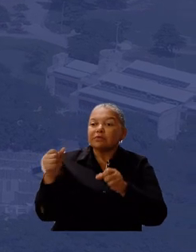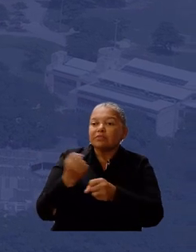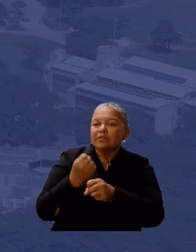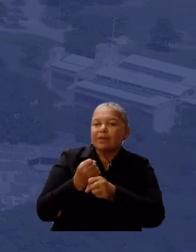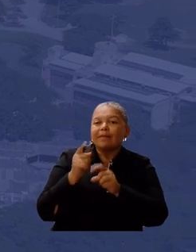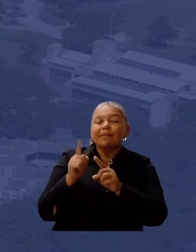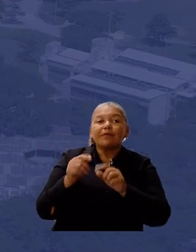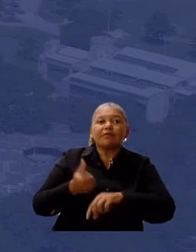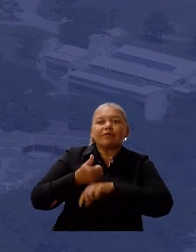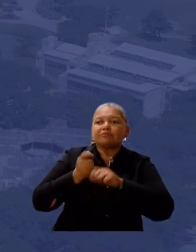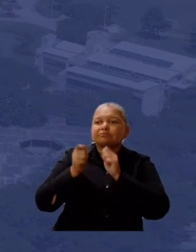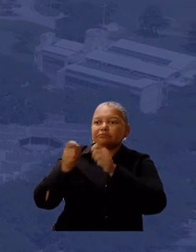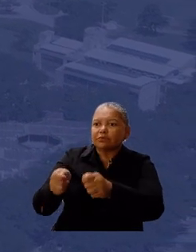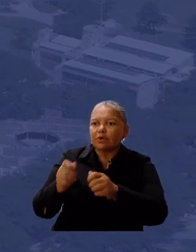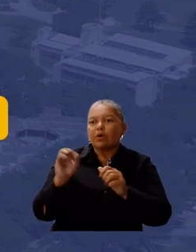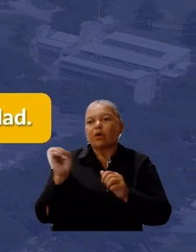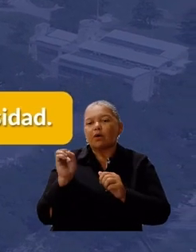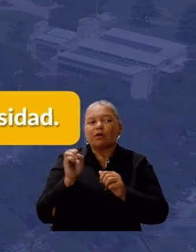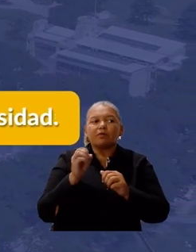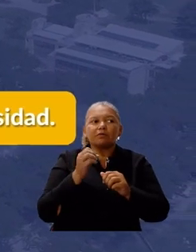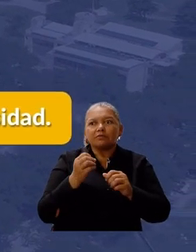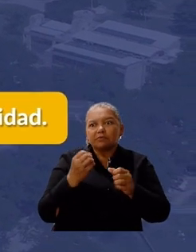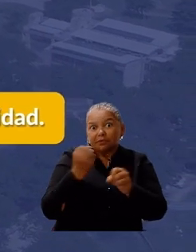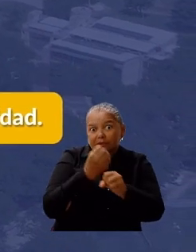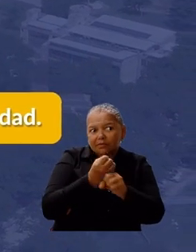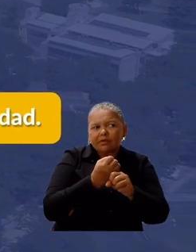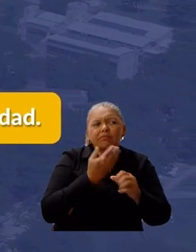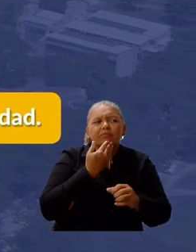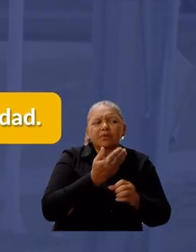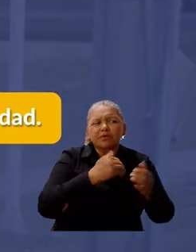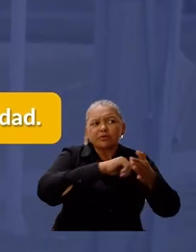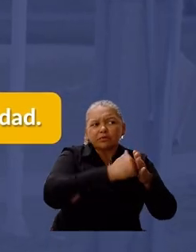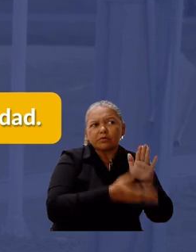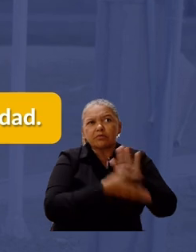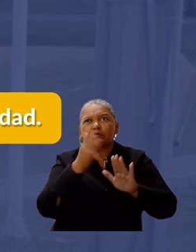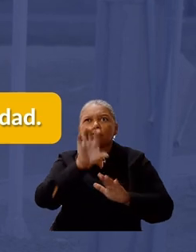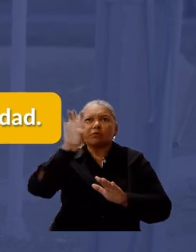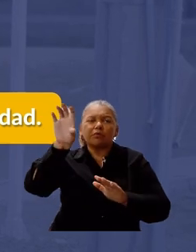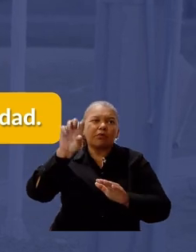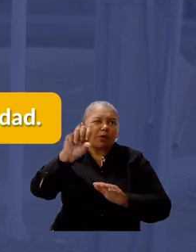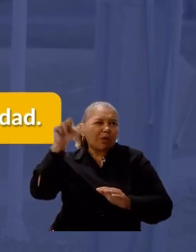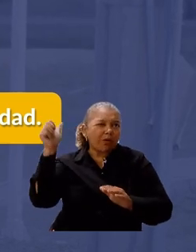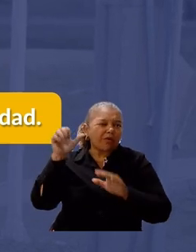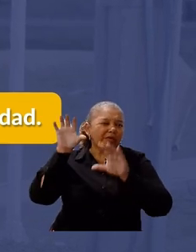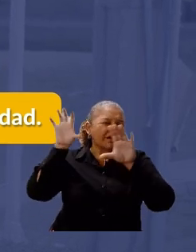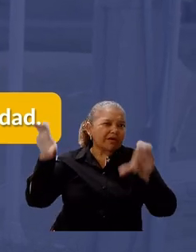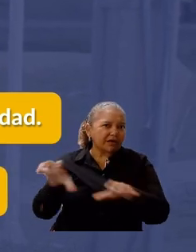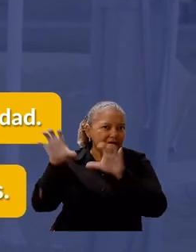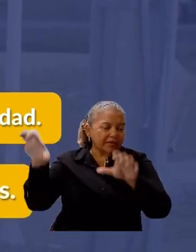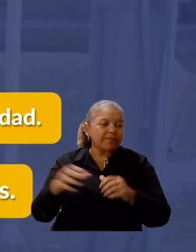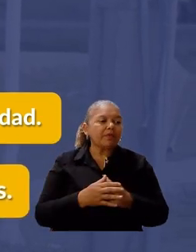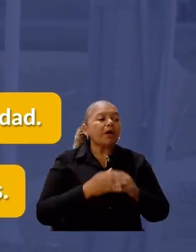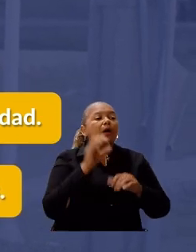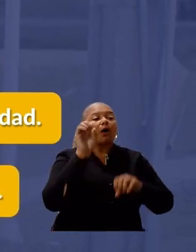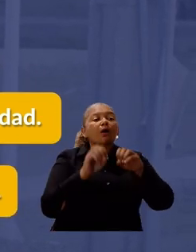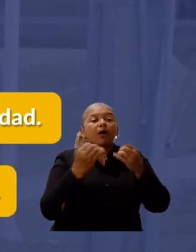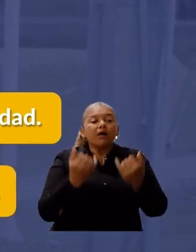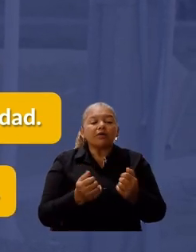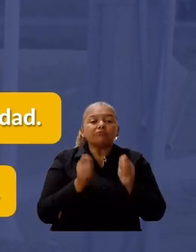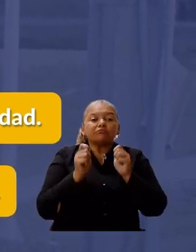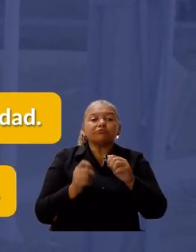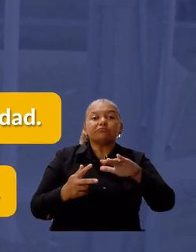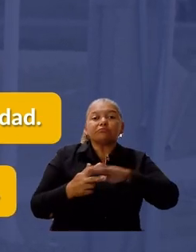los empleados de libre nombramiento y remoción, empleados en comisión o licencia para ejercer fuera de la universidad y quienes estén